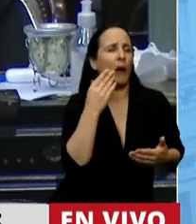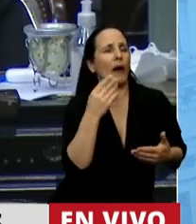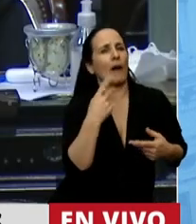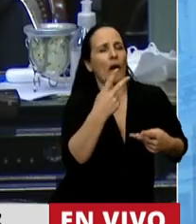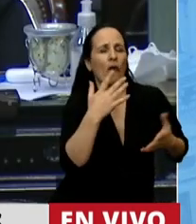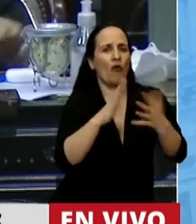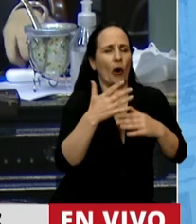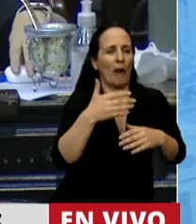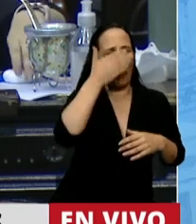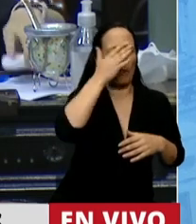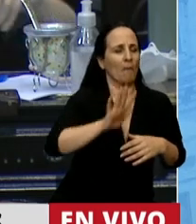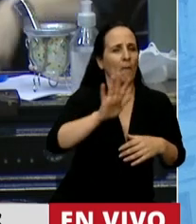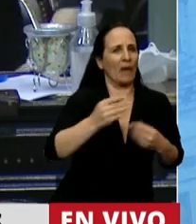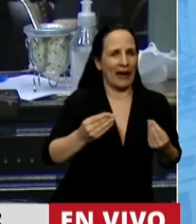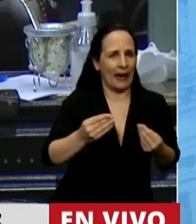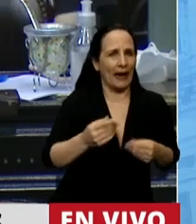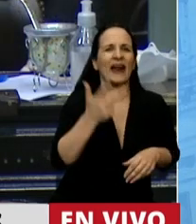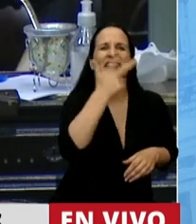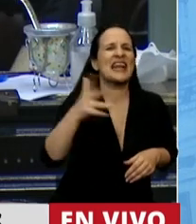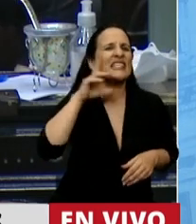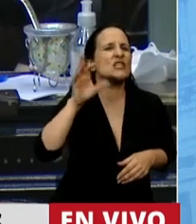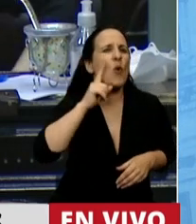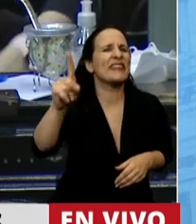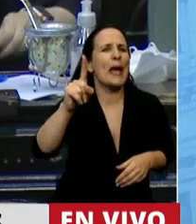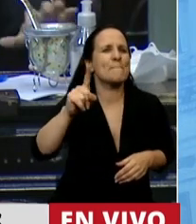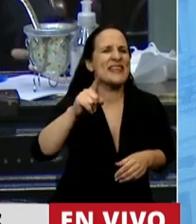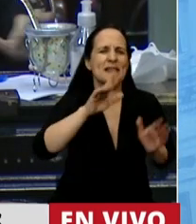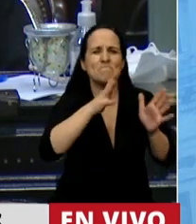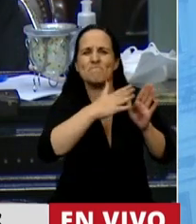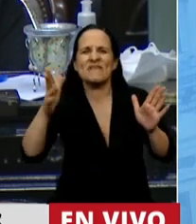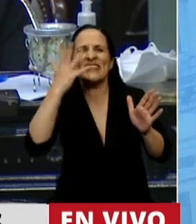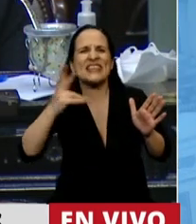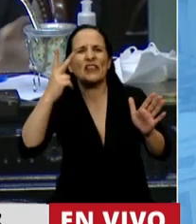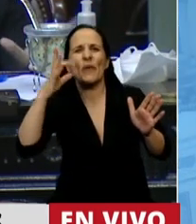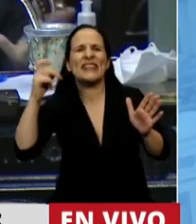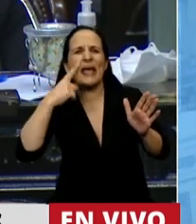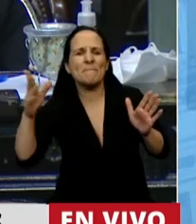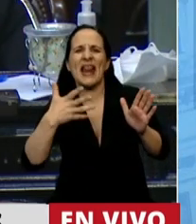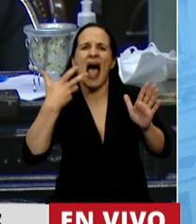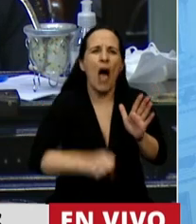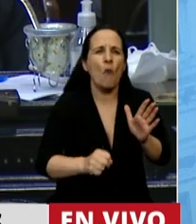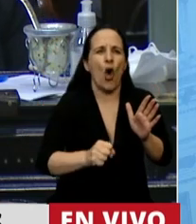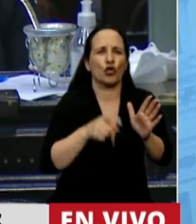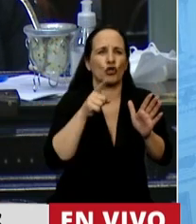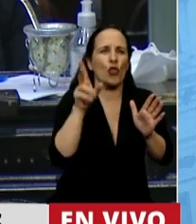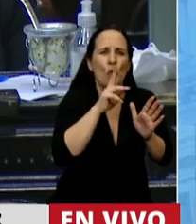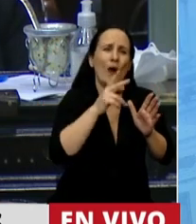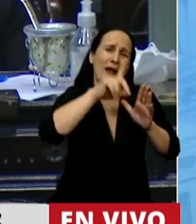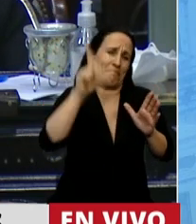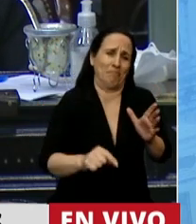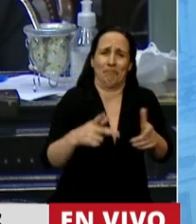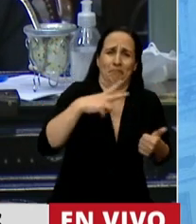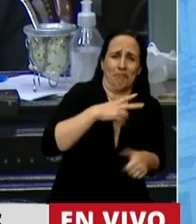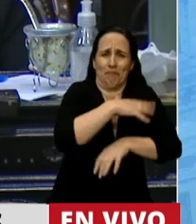certificado 350.000 a 520.000 abortos de mujeres de todas las